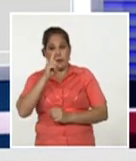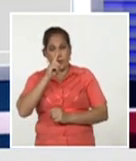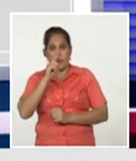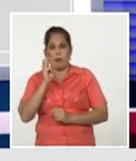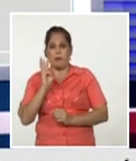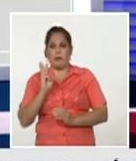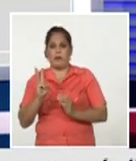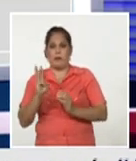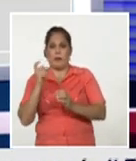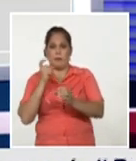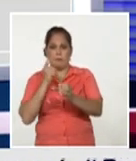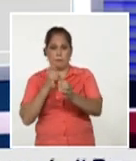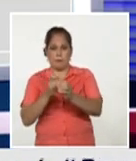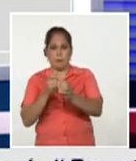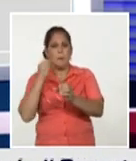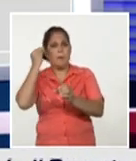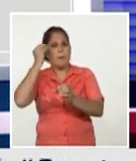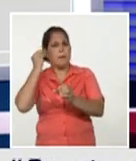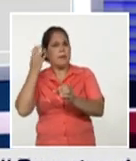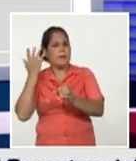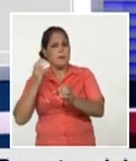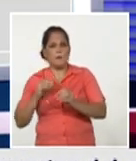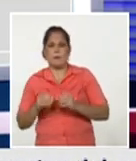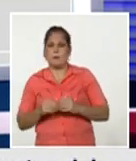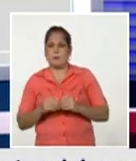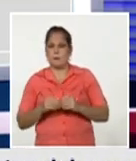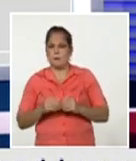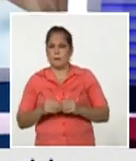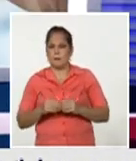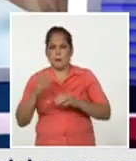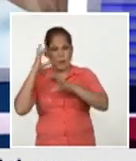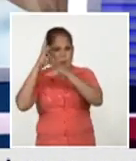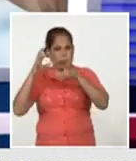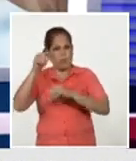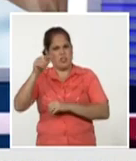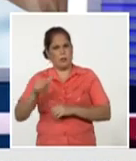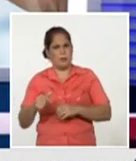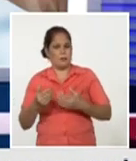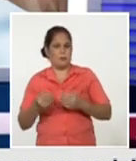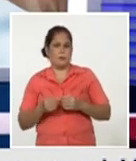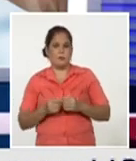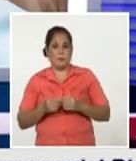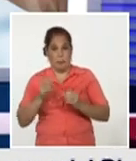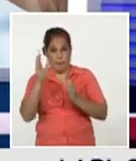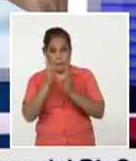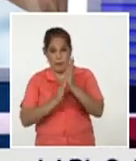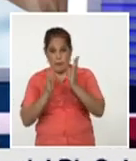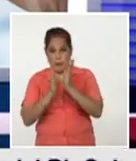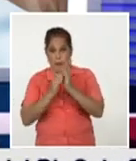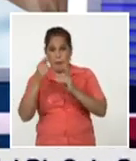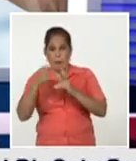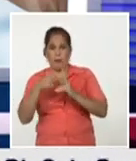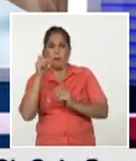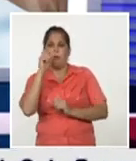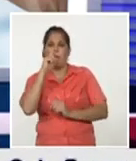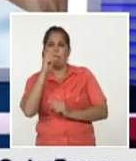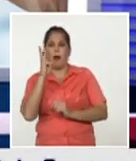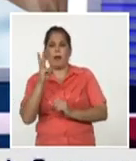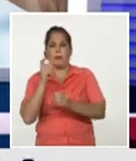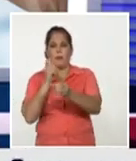inmunización y qué esperan? ¿qué expectativas tienen los científicos? en este mes de mayo vamos a terminar la tercera inmunización